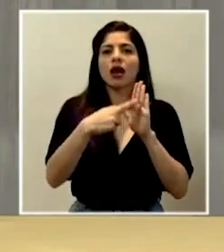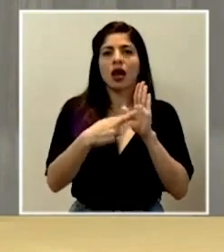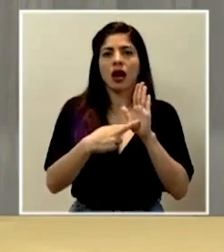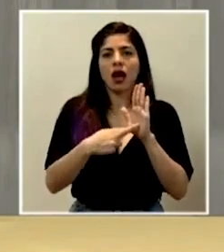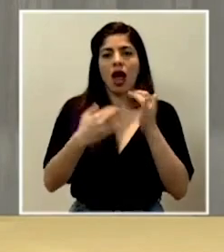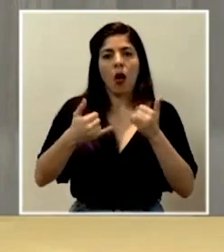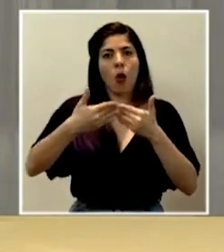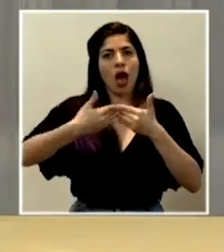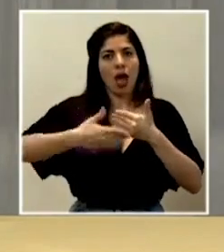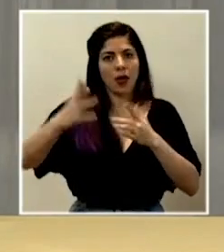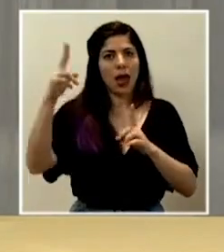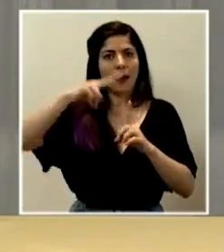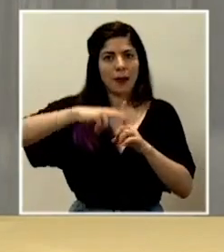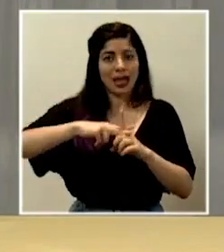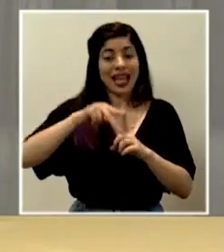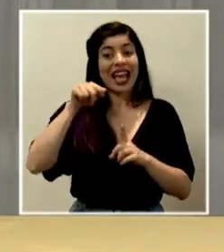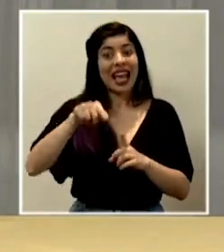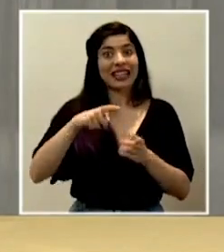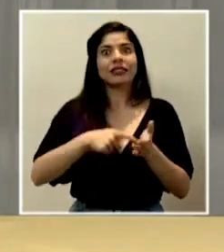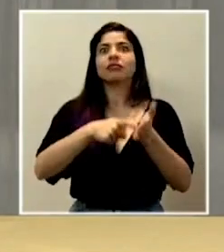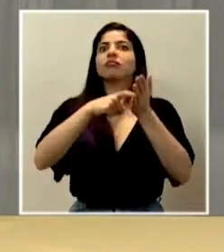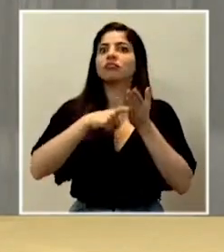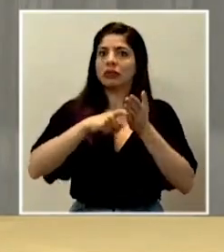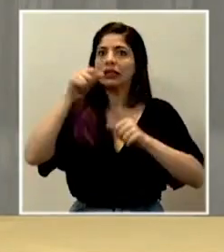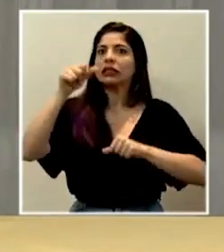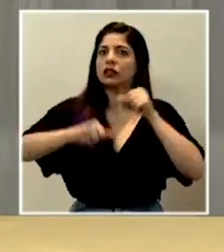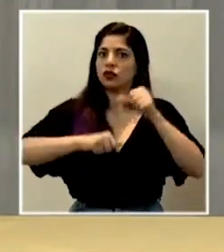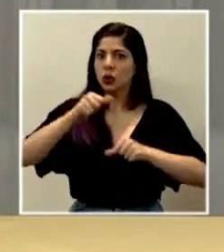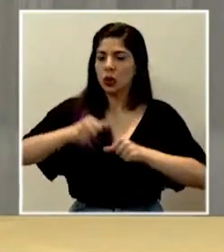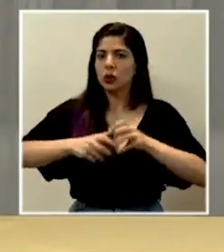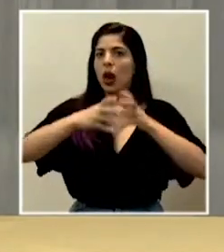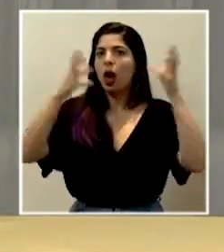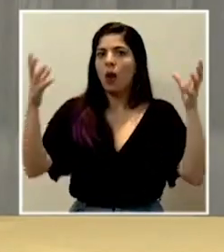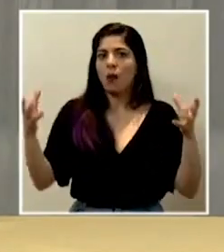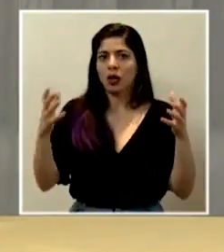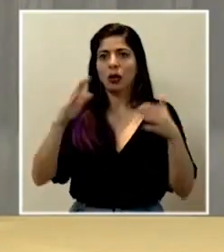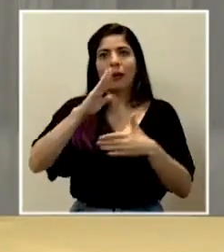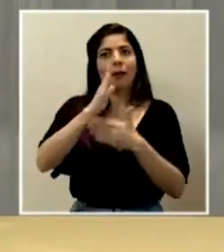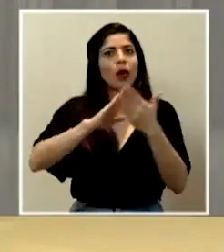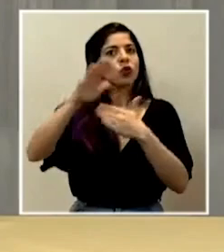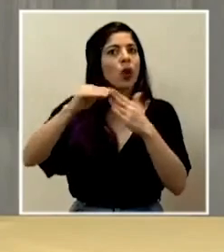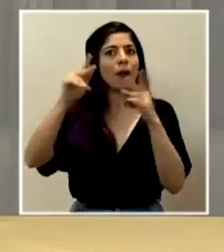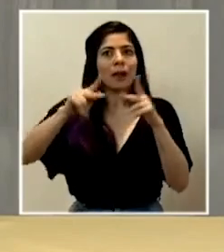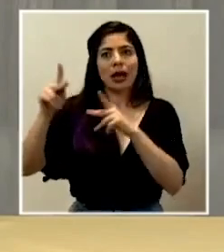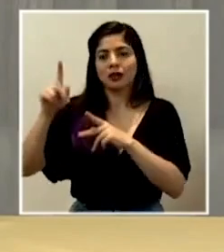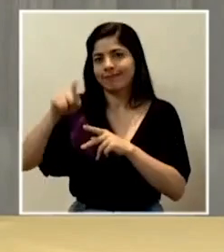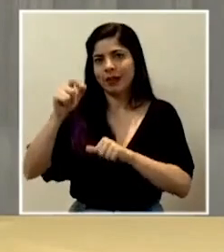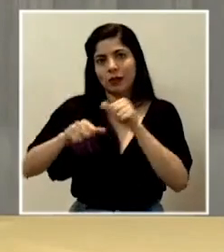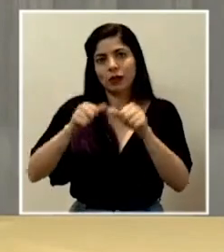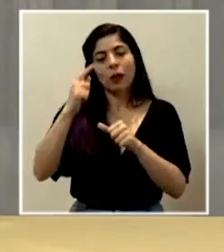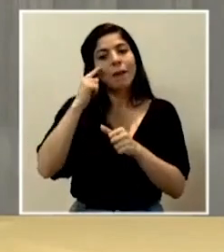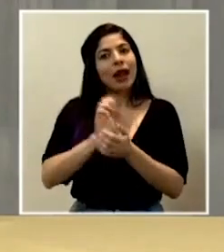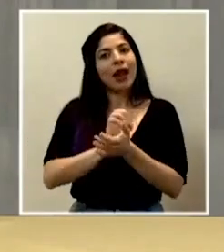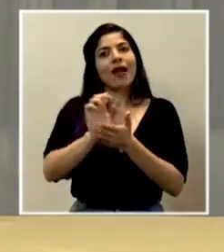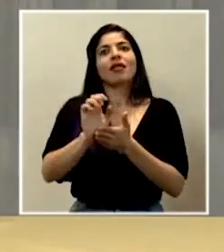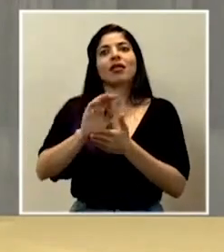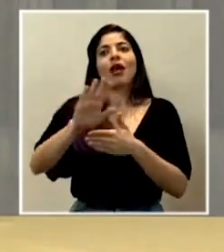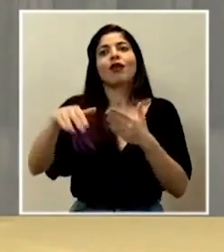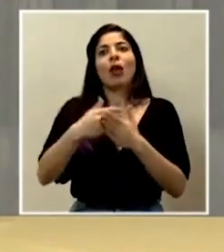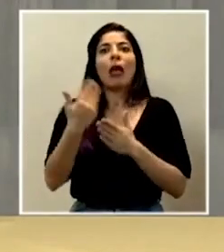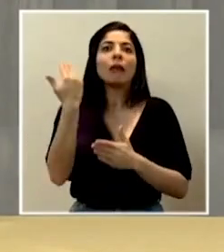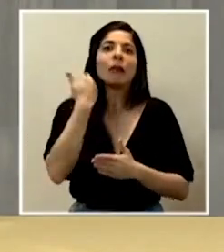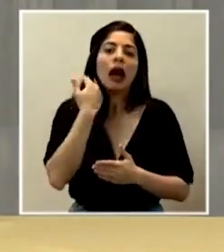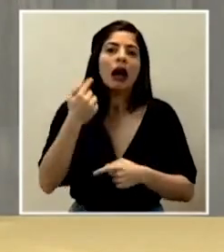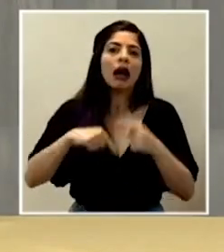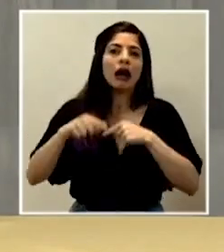seguir de ahora en adelante y eso también amerita un esfuerzo incrementado por parte de la población para poder lograr que no nos vayamos todos para atrás